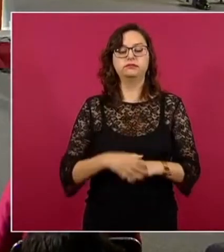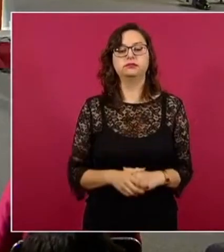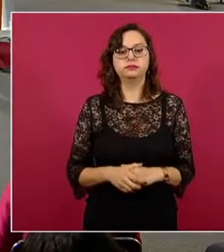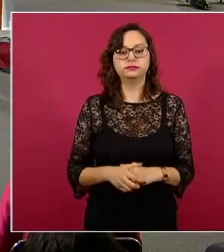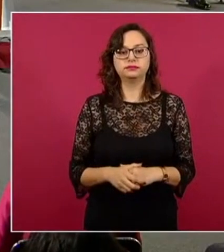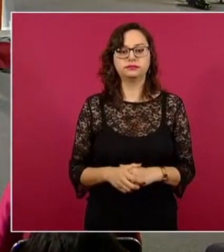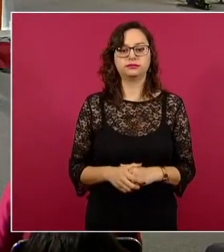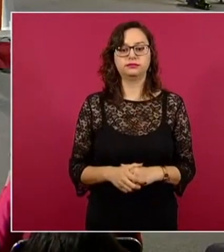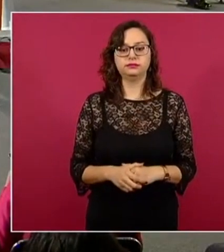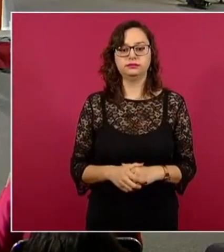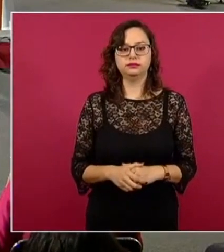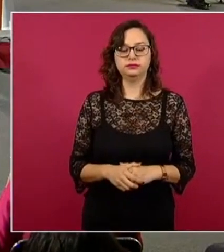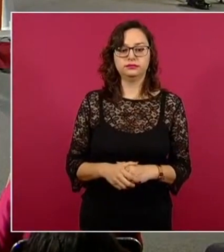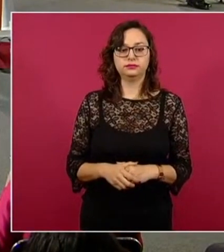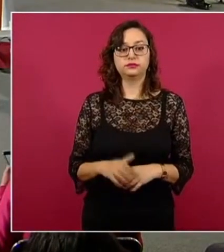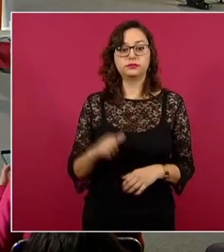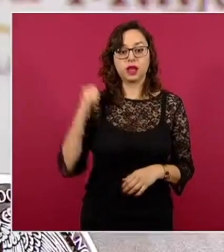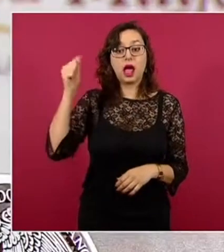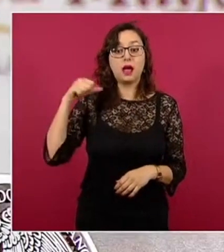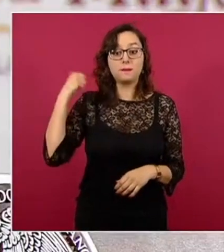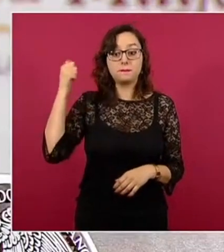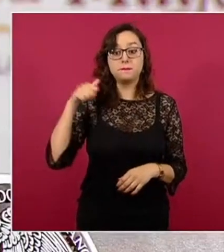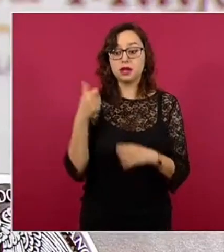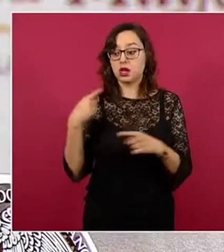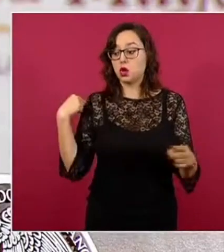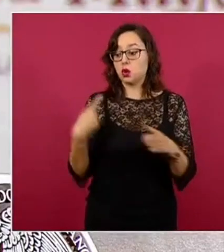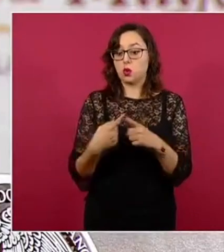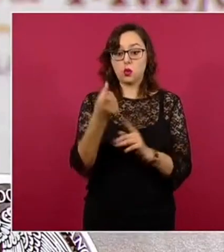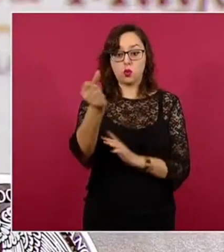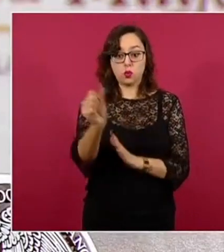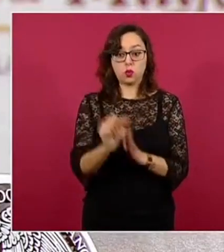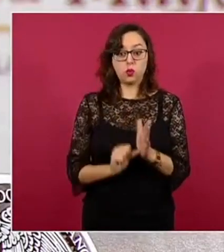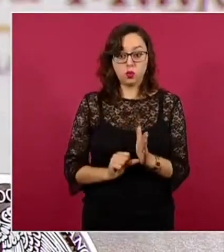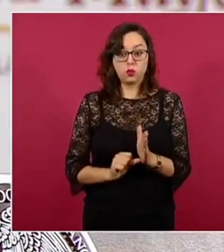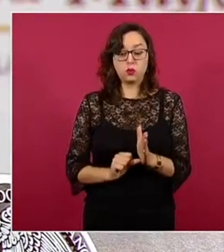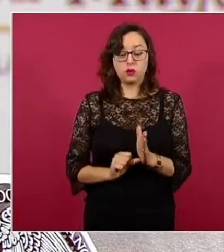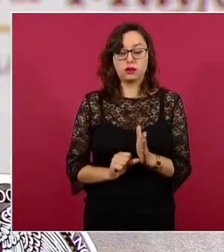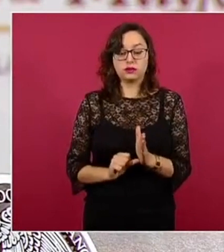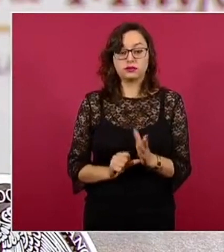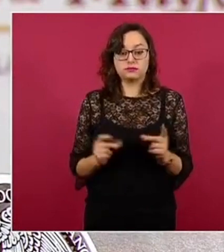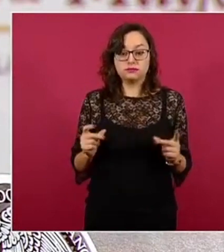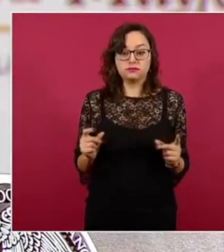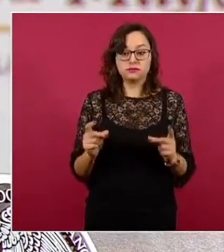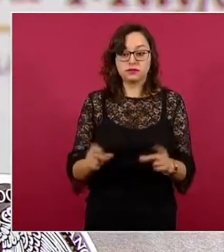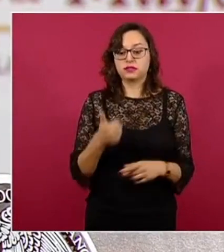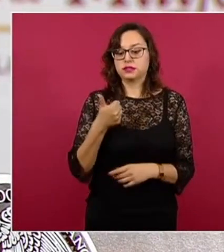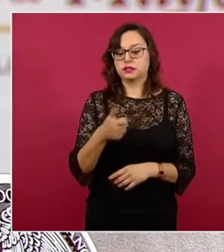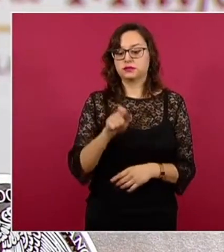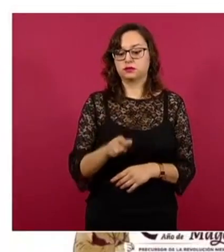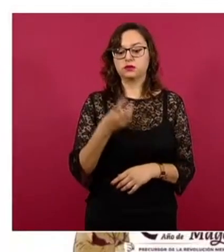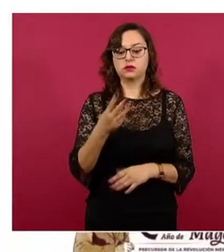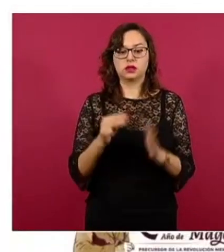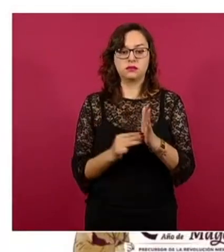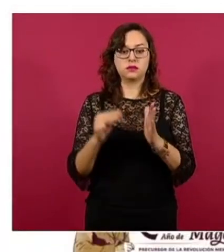en el operativo abril, si contabilizamos lo que hemos puesto desde el inicio del mes de abril, son 6.3